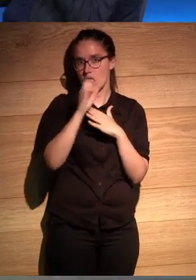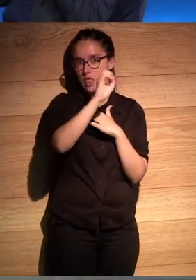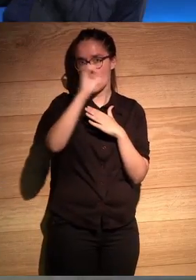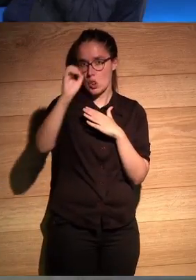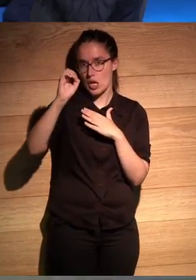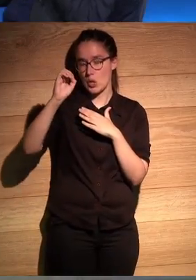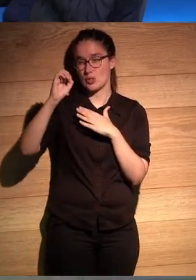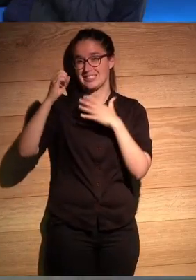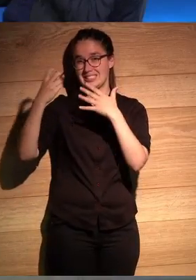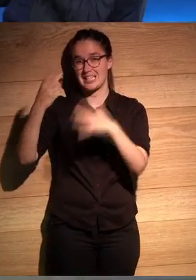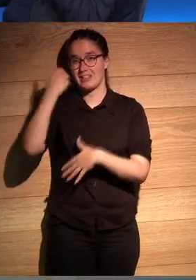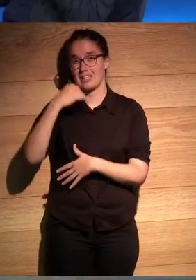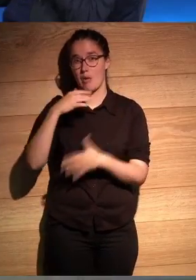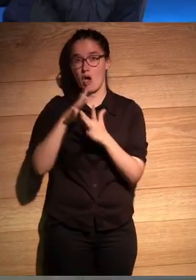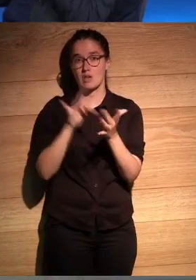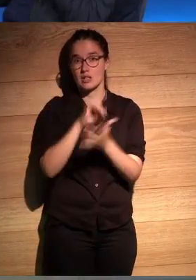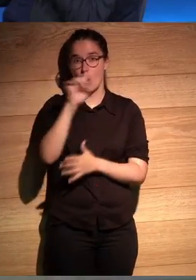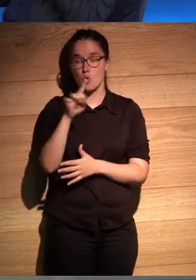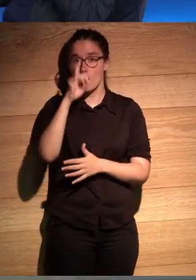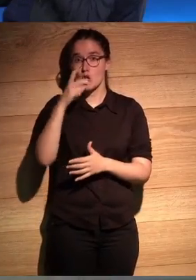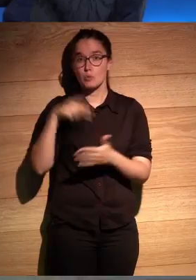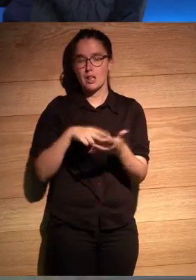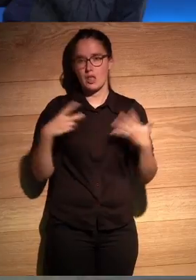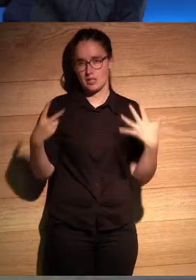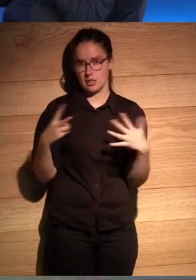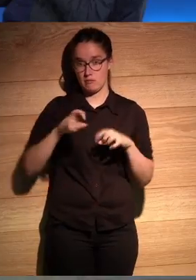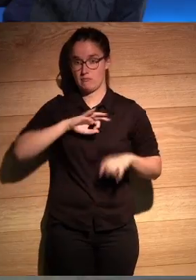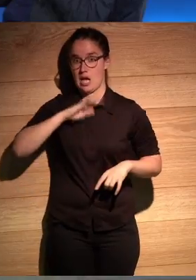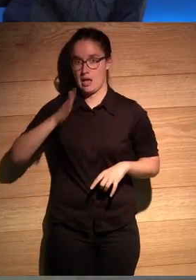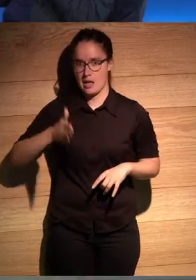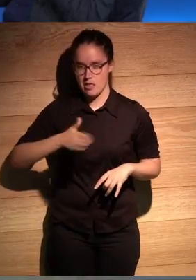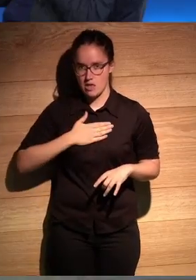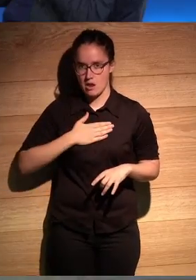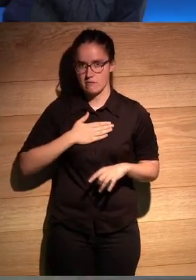007 del sábado 1 de abril del 2017 al día siguiente